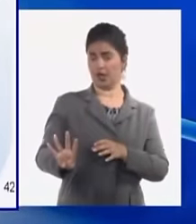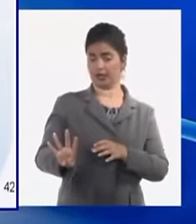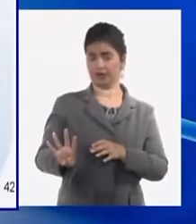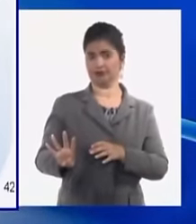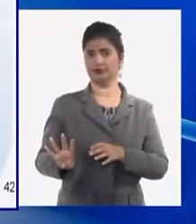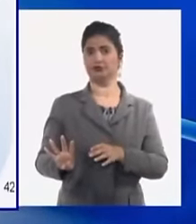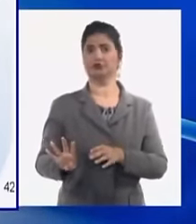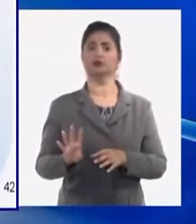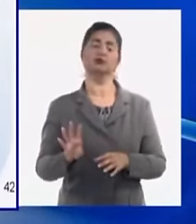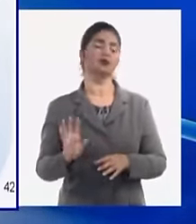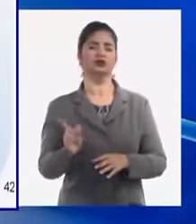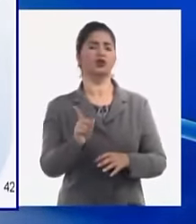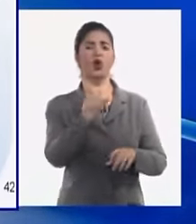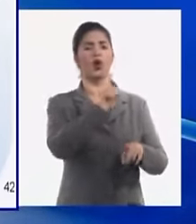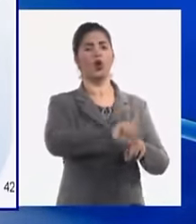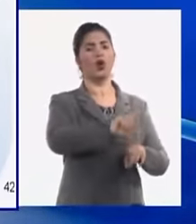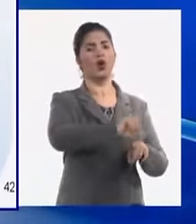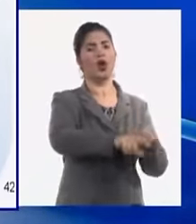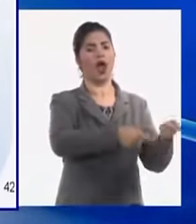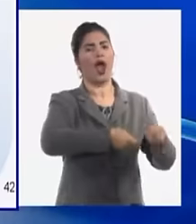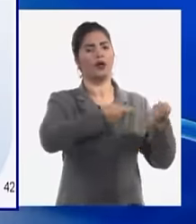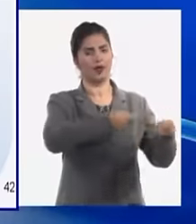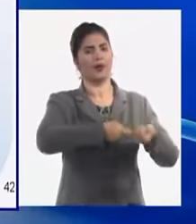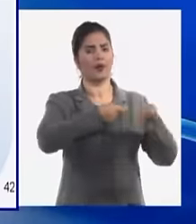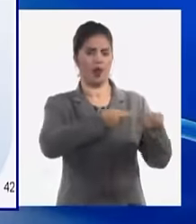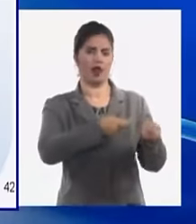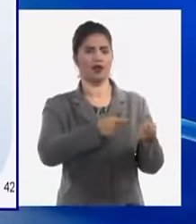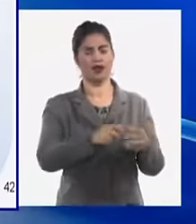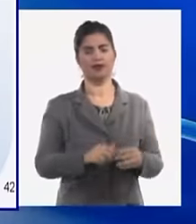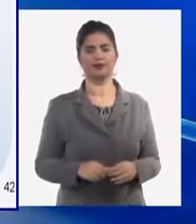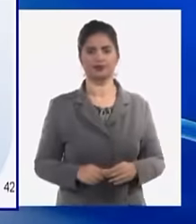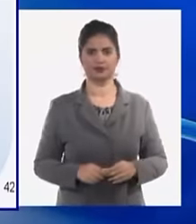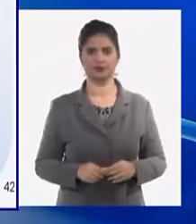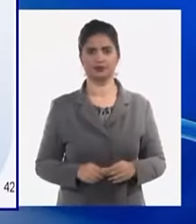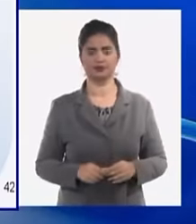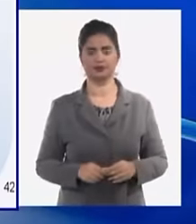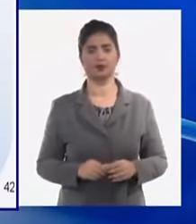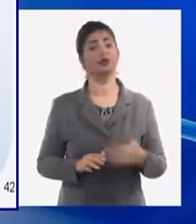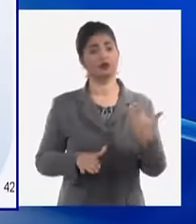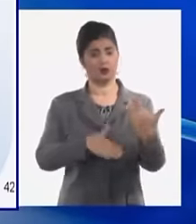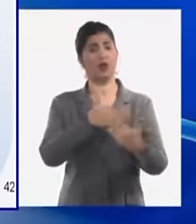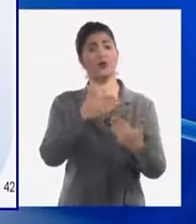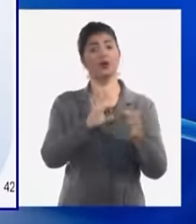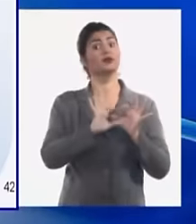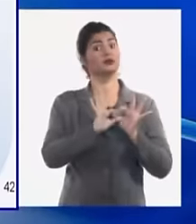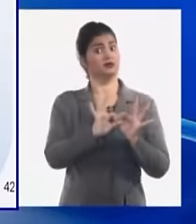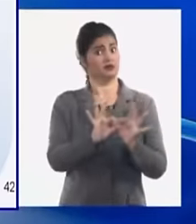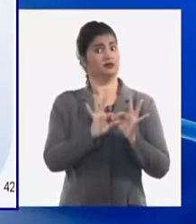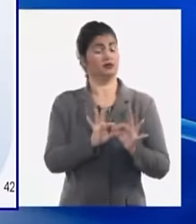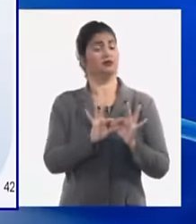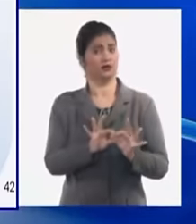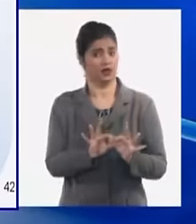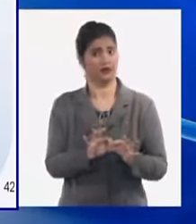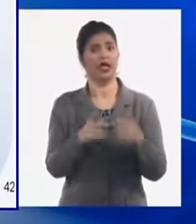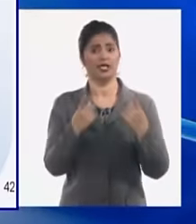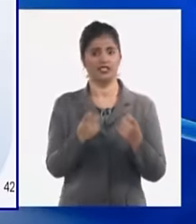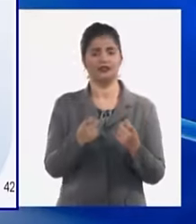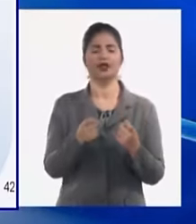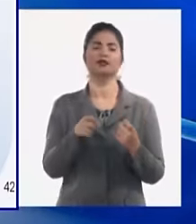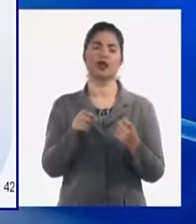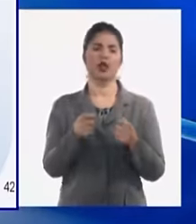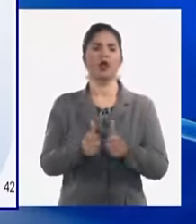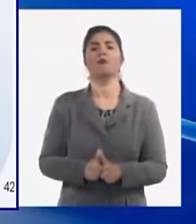agropecuarias yo digo solo porque es una insatisfacción que tenemos no tenemos nada con que sigan creciendo las